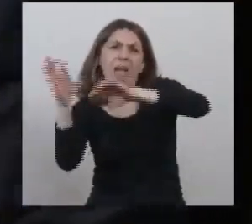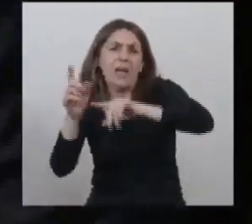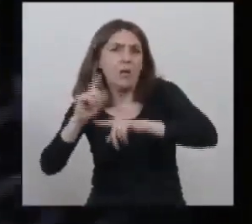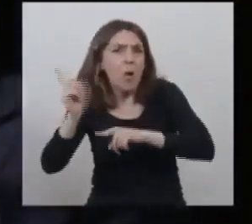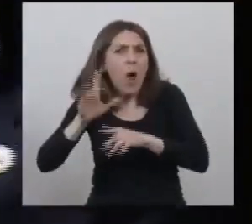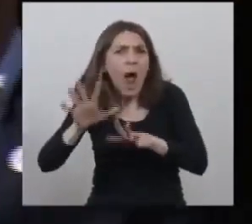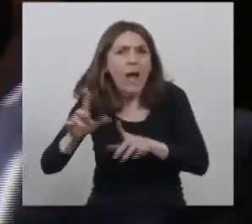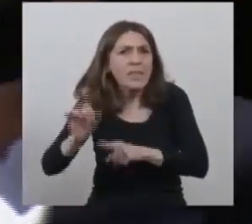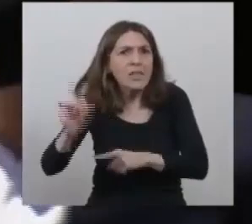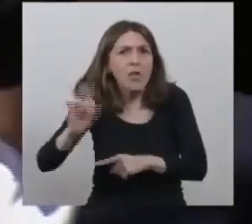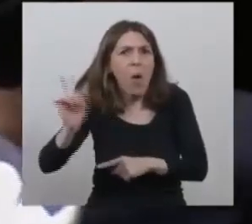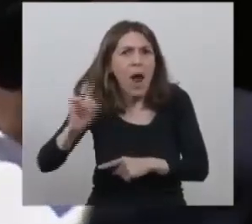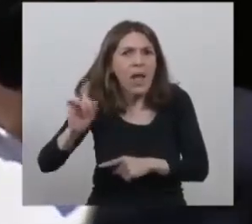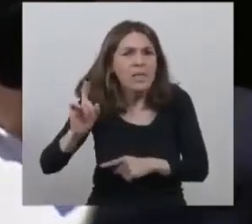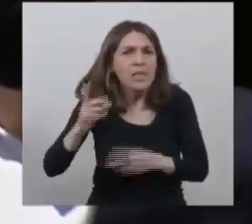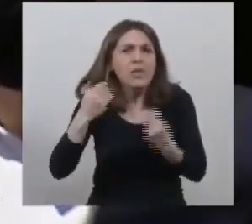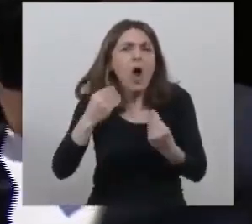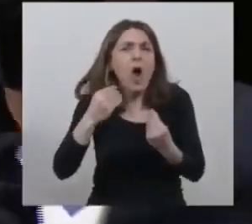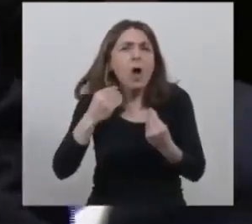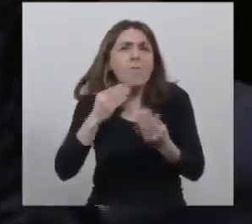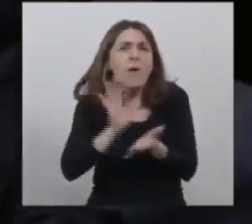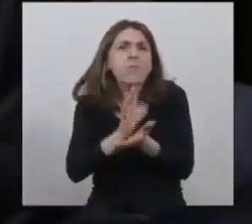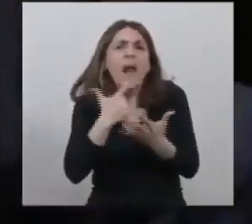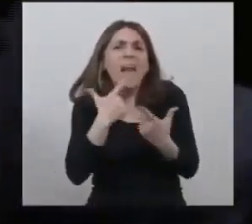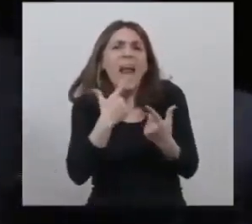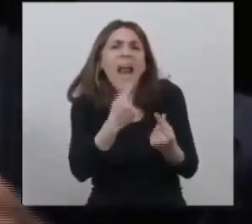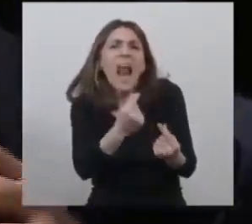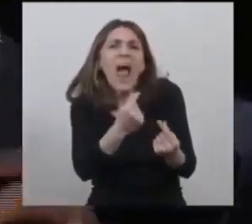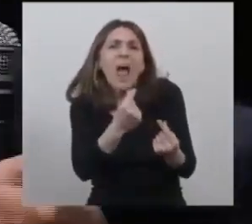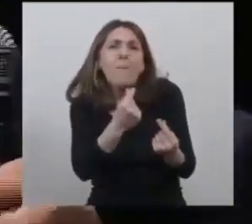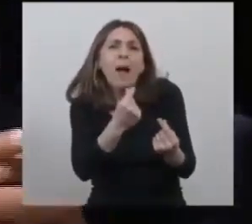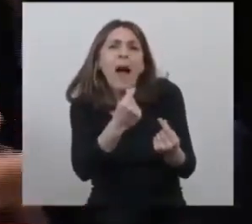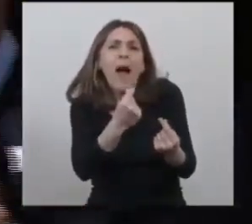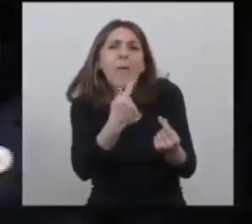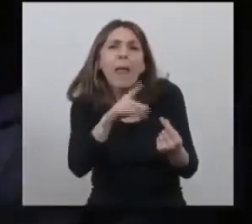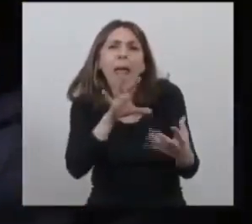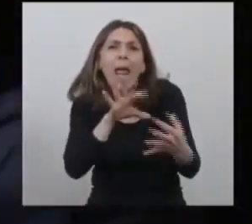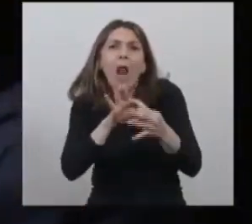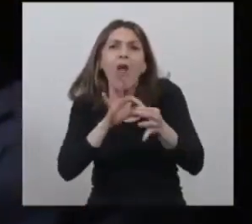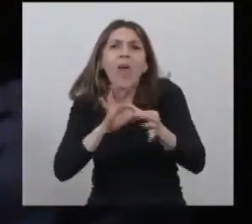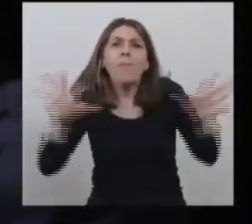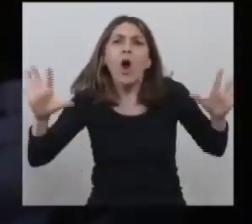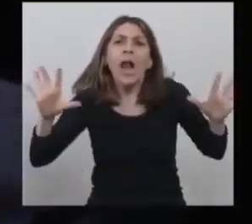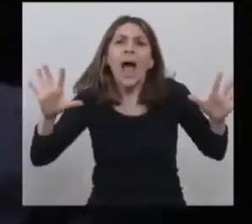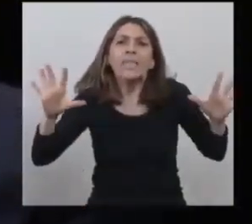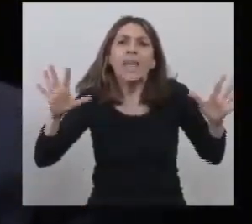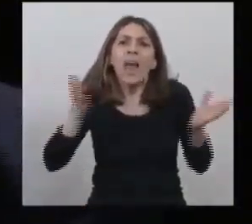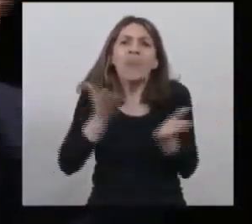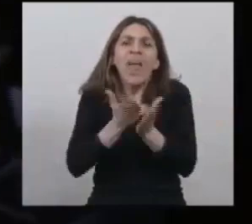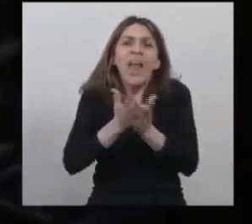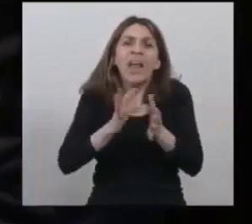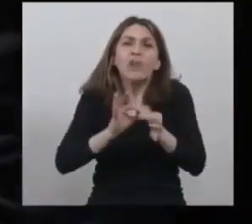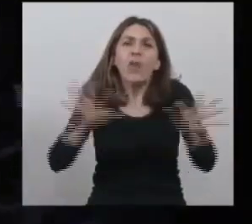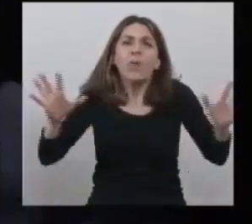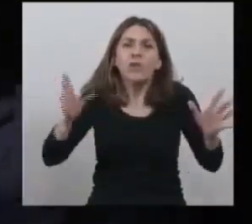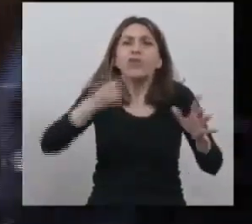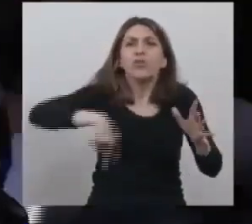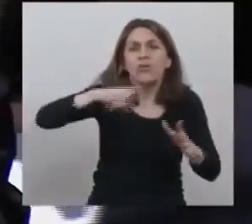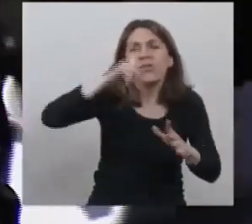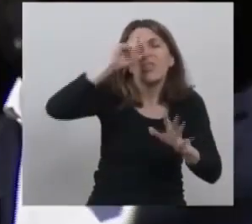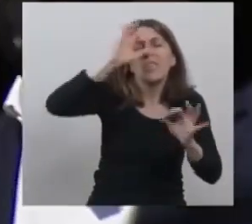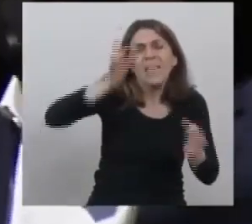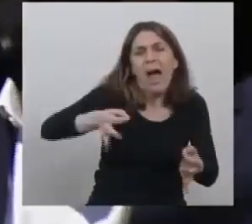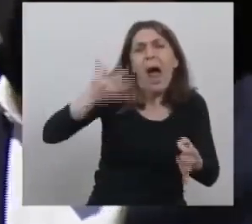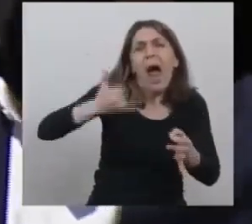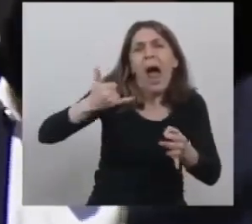el modo es reclamar democráticamente recuperar la convivencia democrática sabemos que tenemos disensos